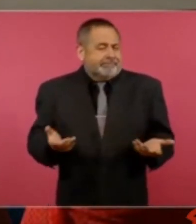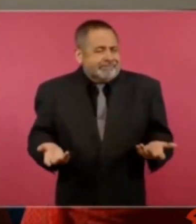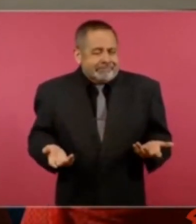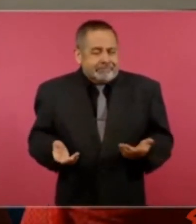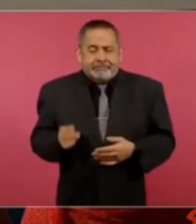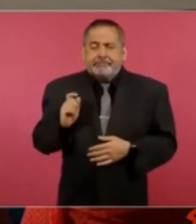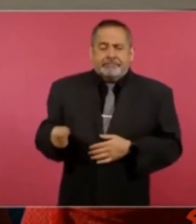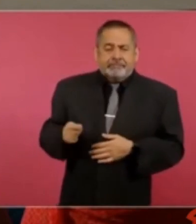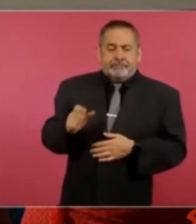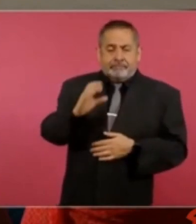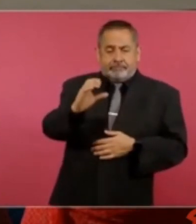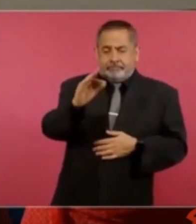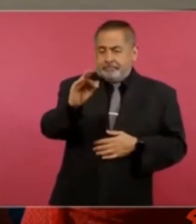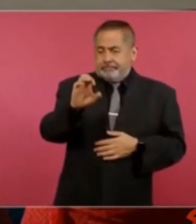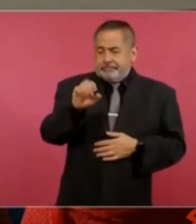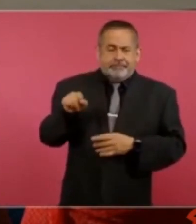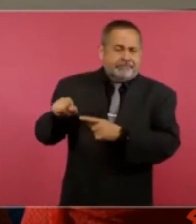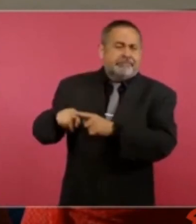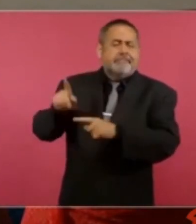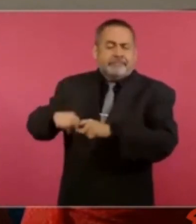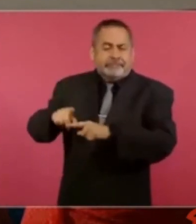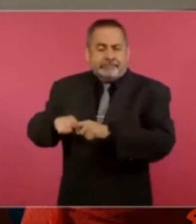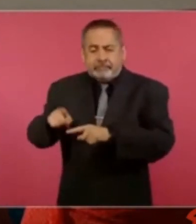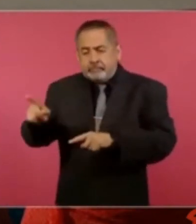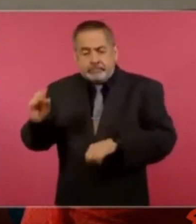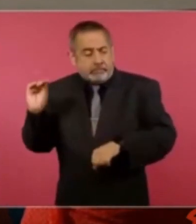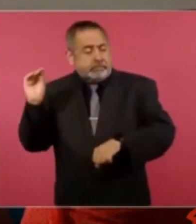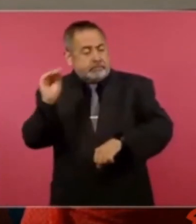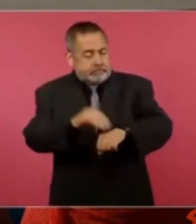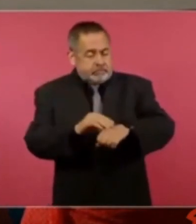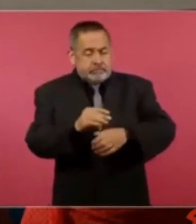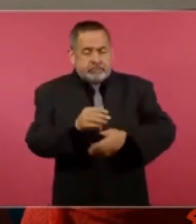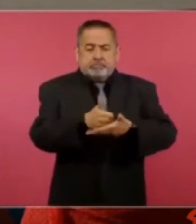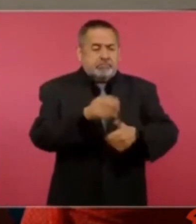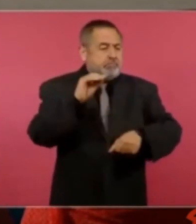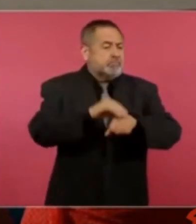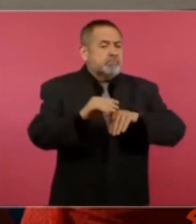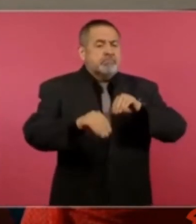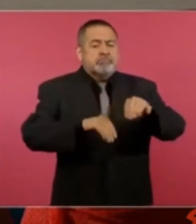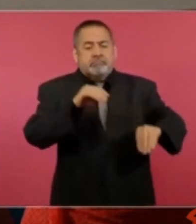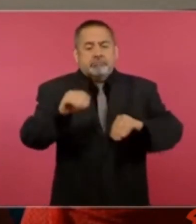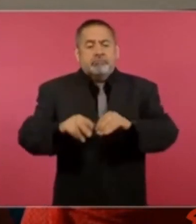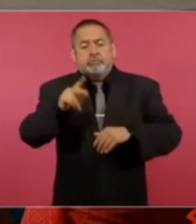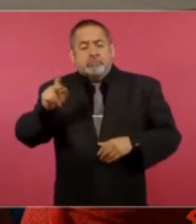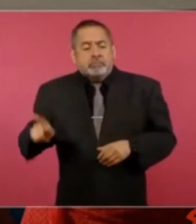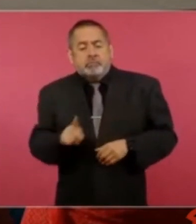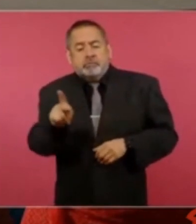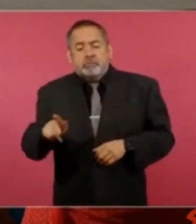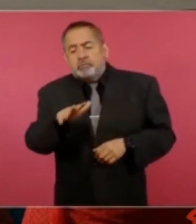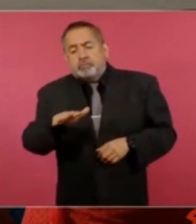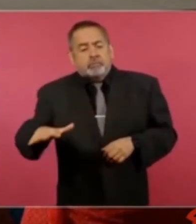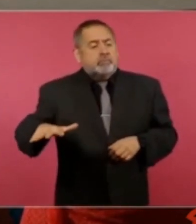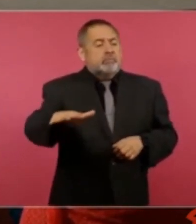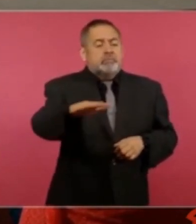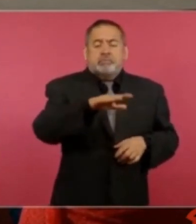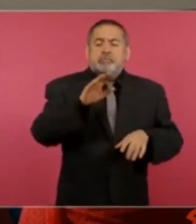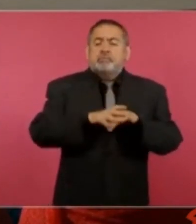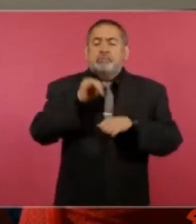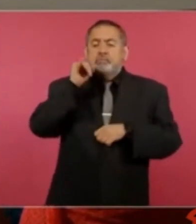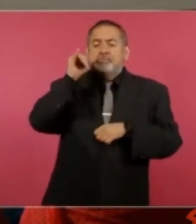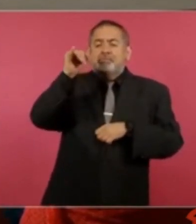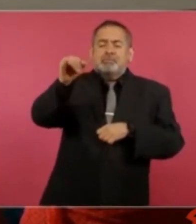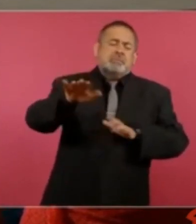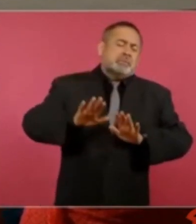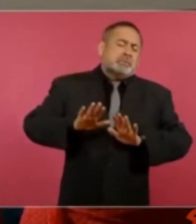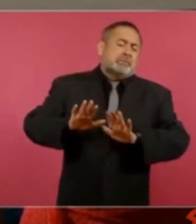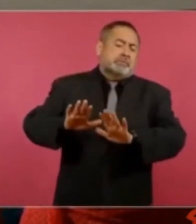Federal de Electricidad? Es instalar celdas fotovoltaicas en comunidades rurales y zonas urbanas de alta